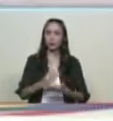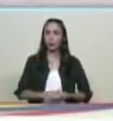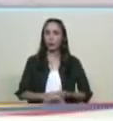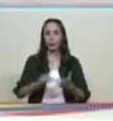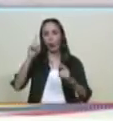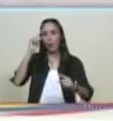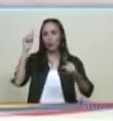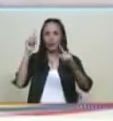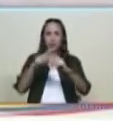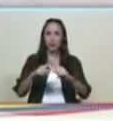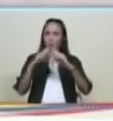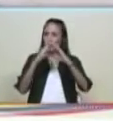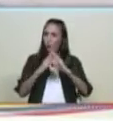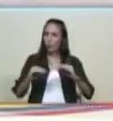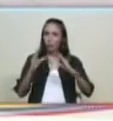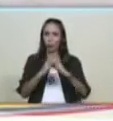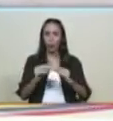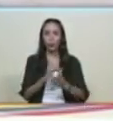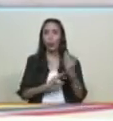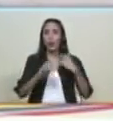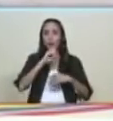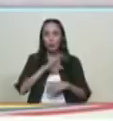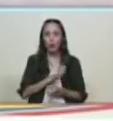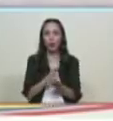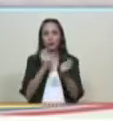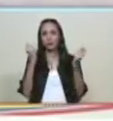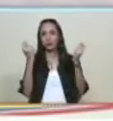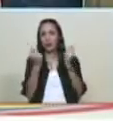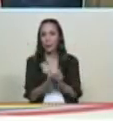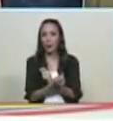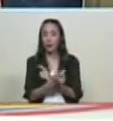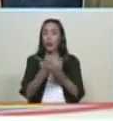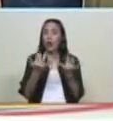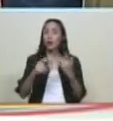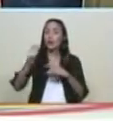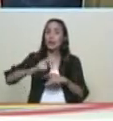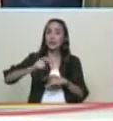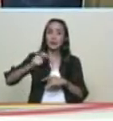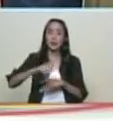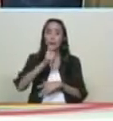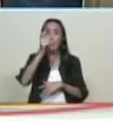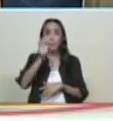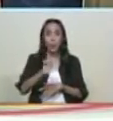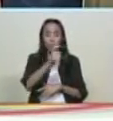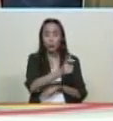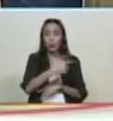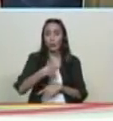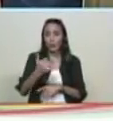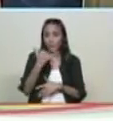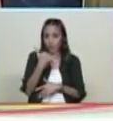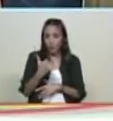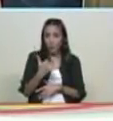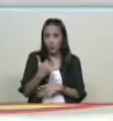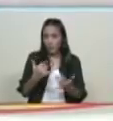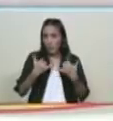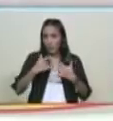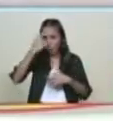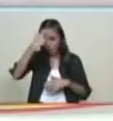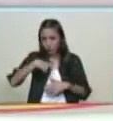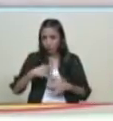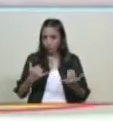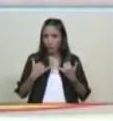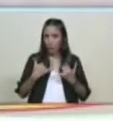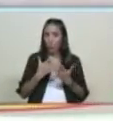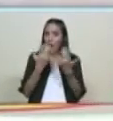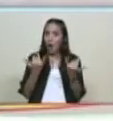históricos que tenemos para construir la nueva historia necesitamos un pueblo que crea en sí mismo necesitamos un pueblo lleno de